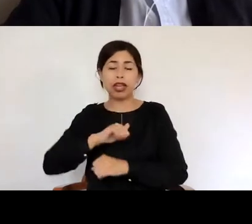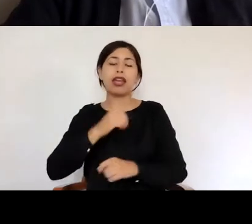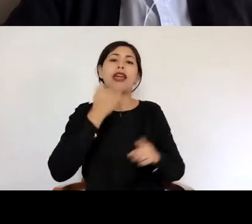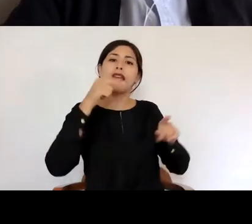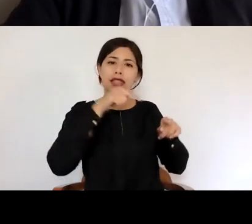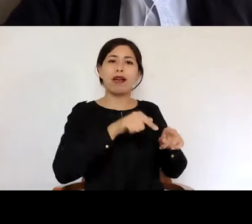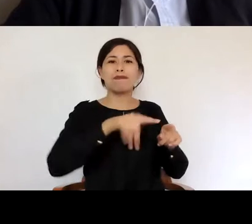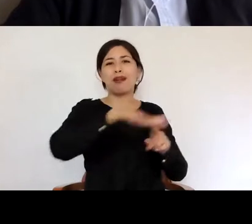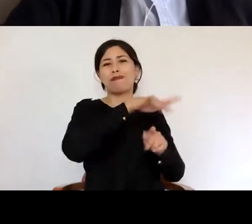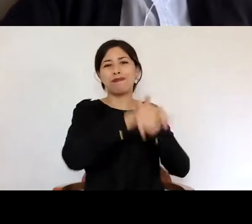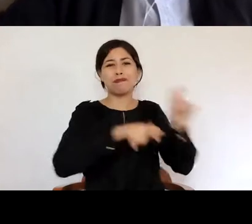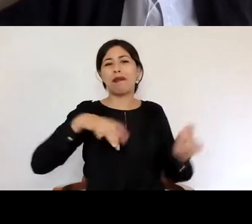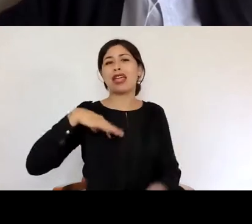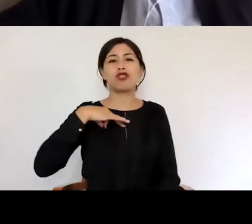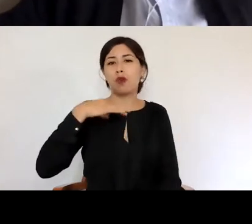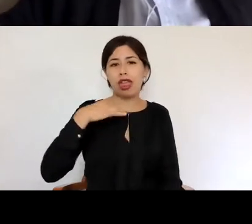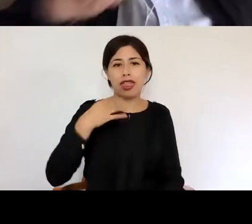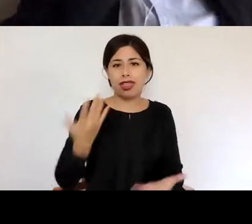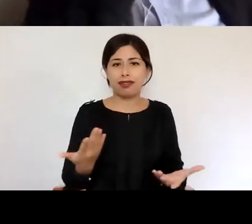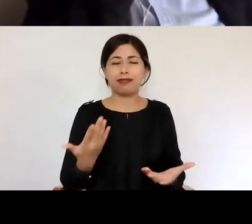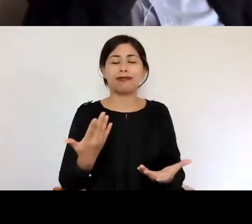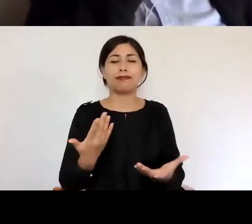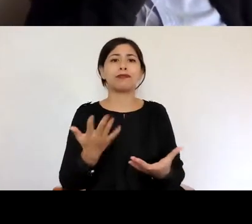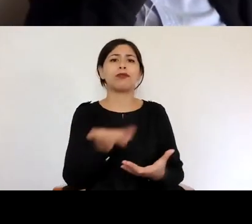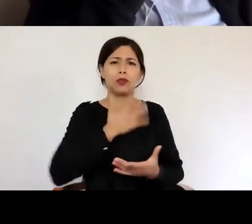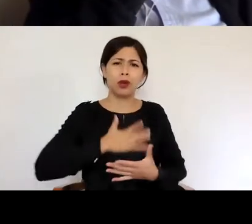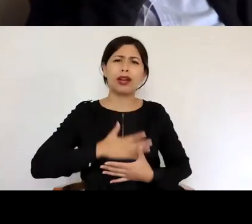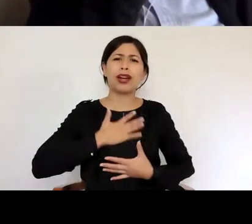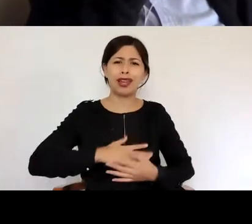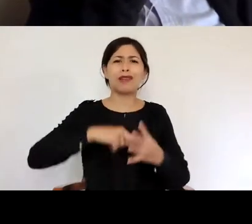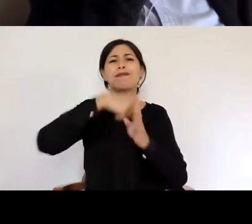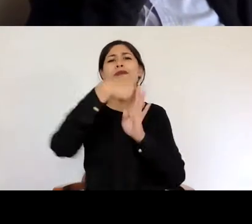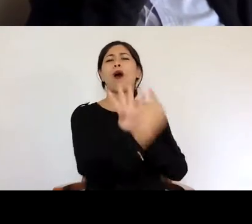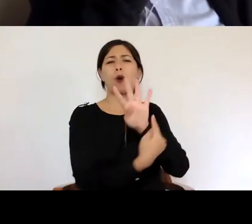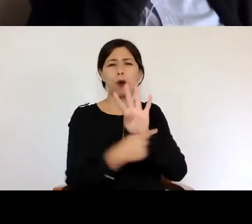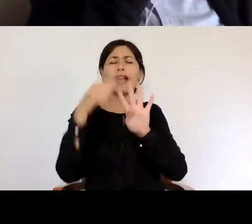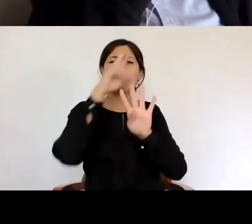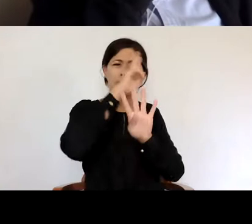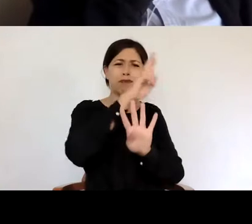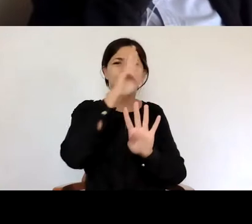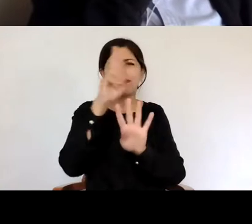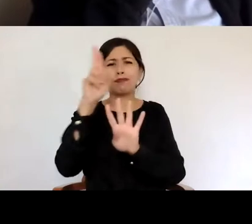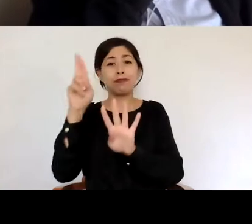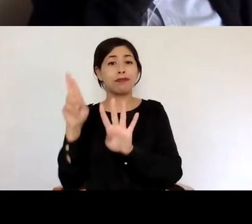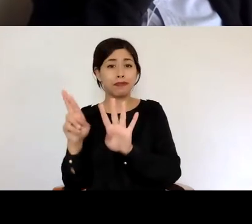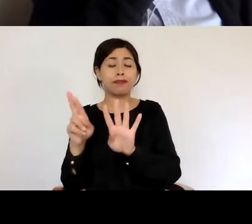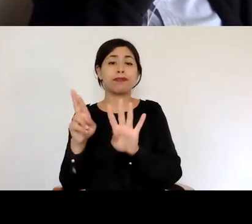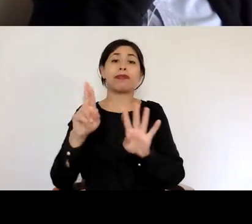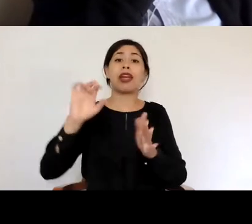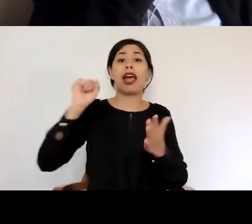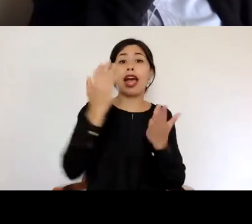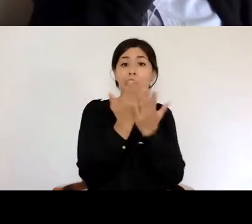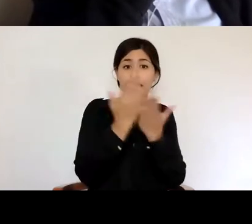Siempre hemos querido hacer la metáfora del trébol de cuatro hojas en donde academia, gobierno,